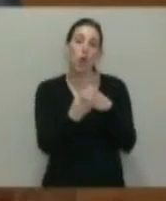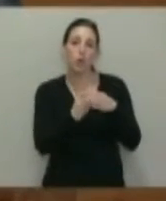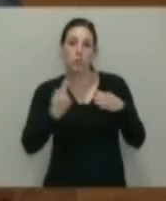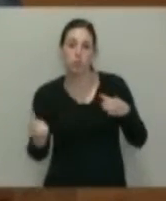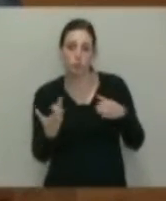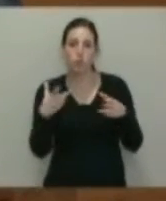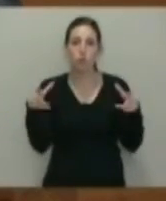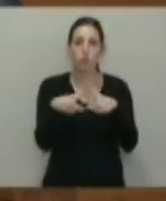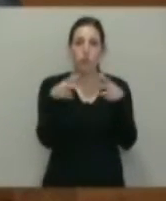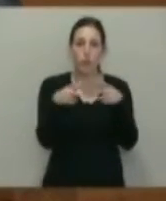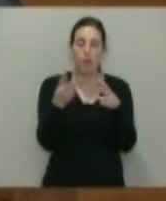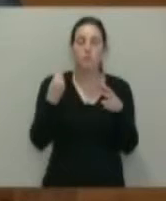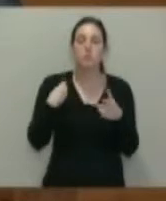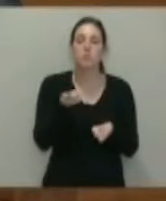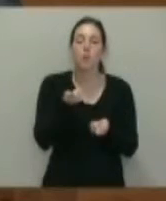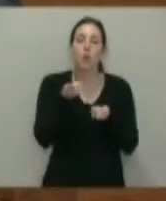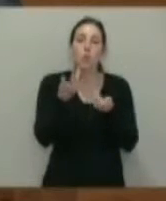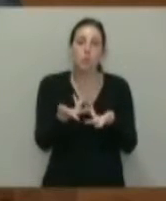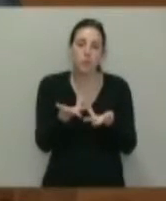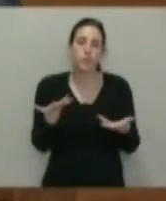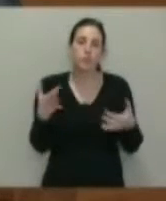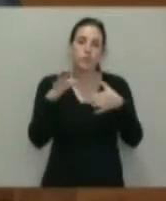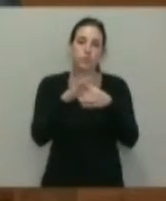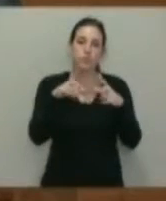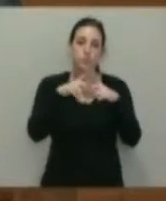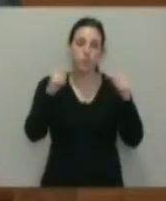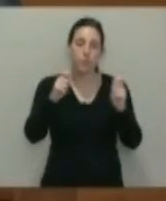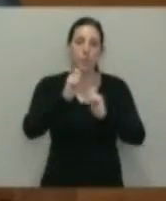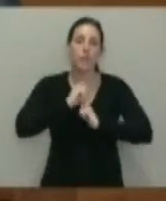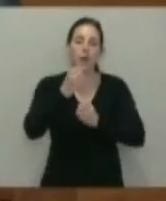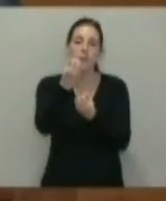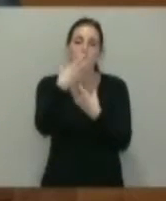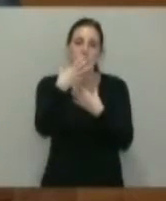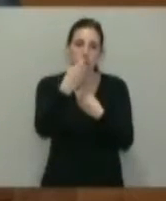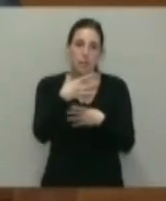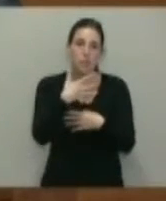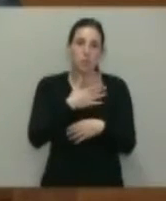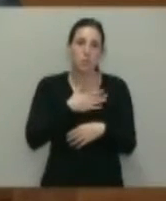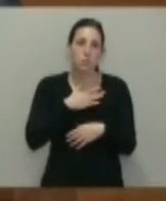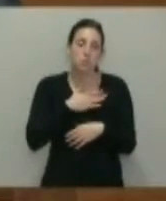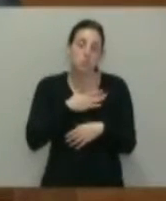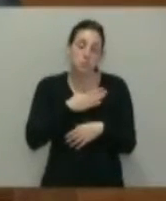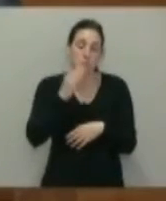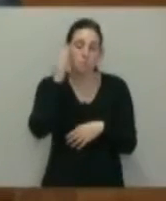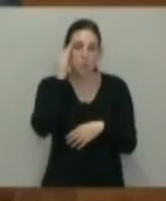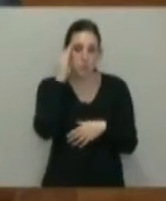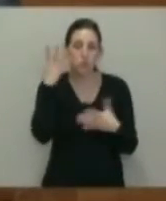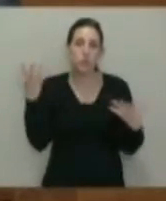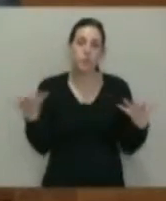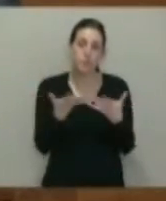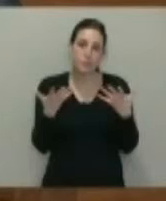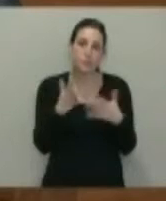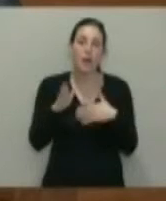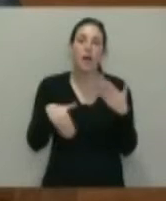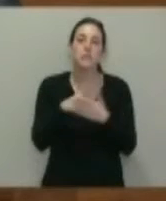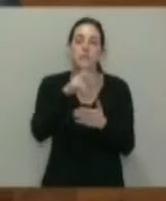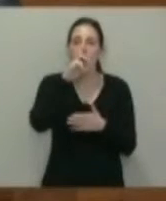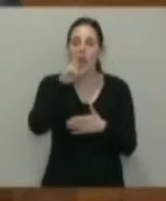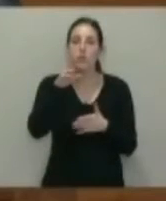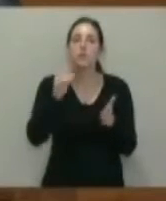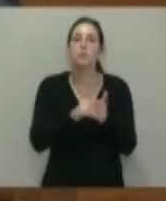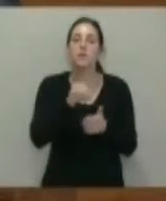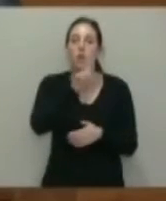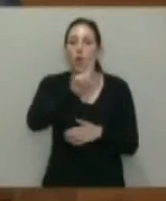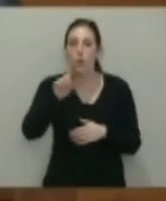Y esas cifras referidas a Asturias nos dan un dato a nuestro modo de ver alarmante. Hasta el año 2011 se